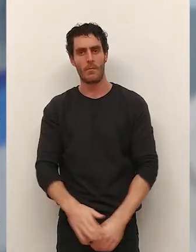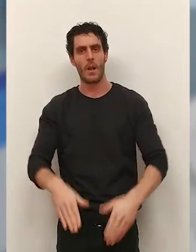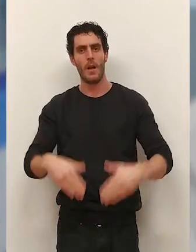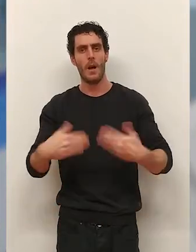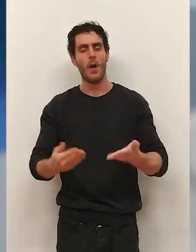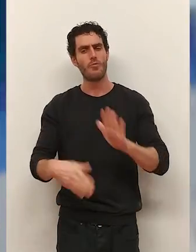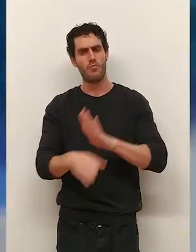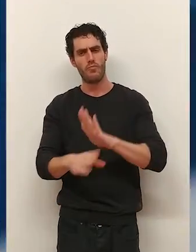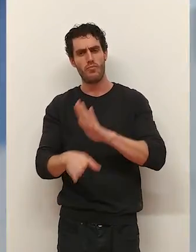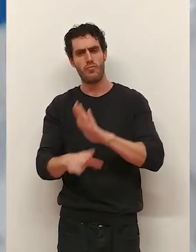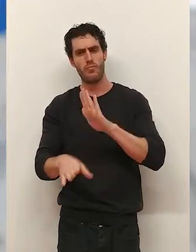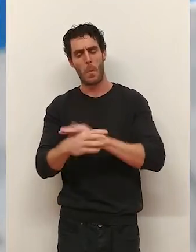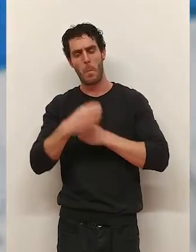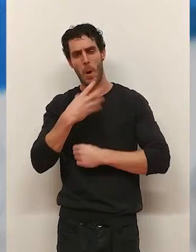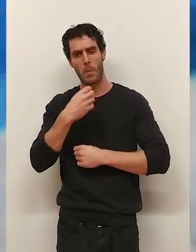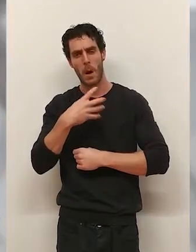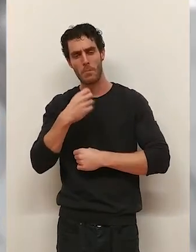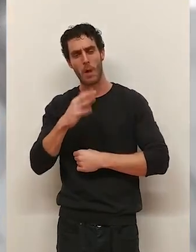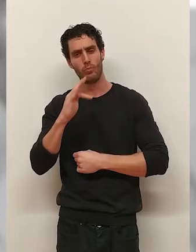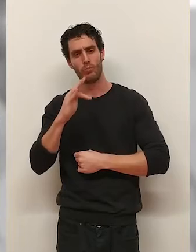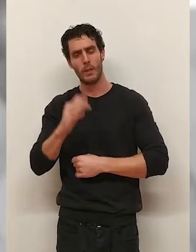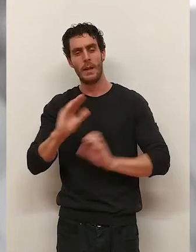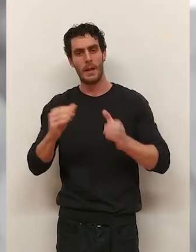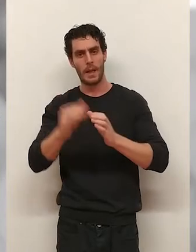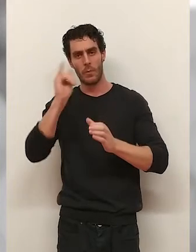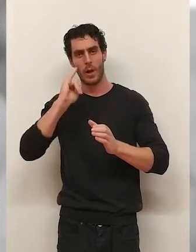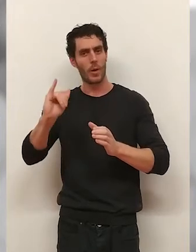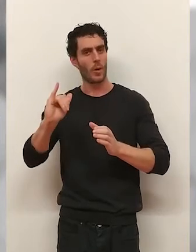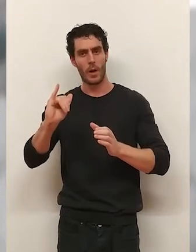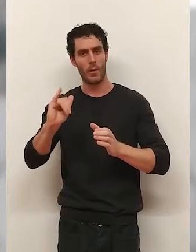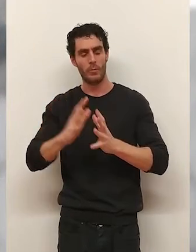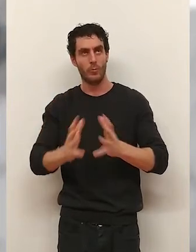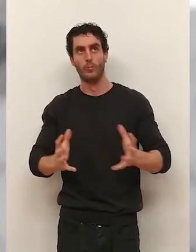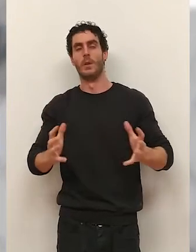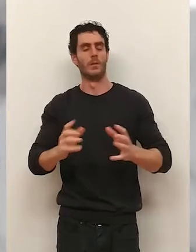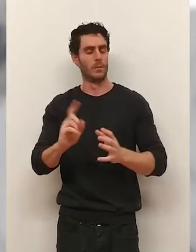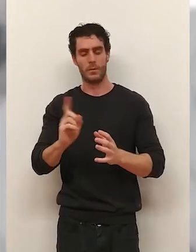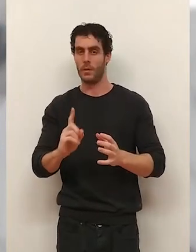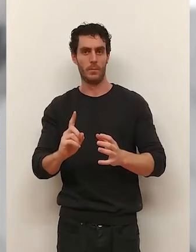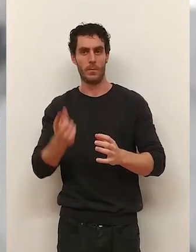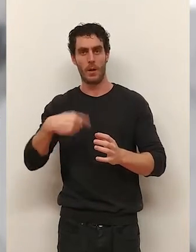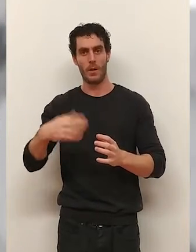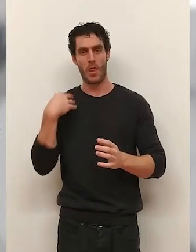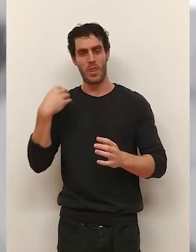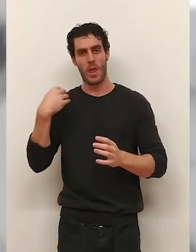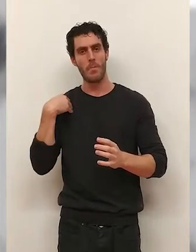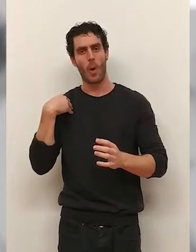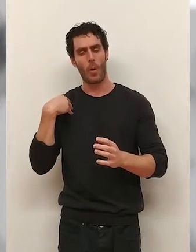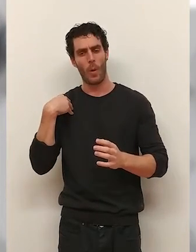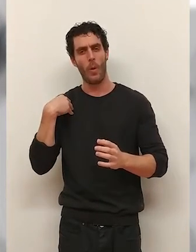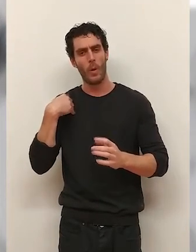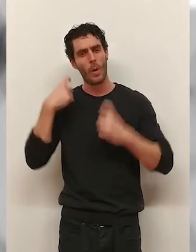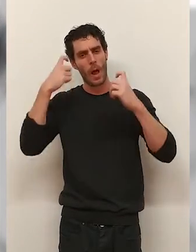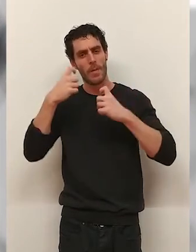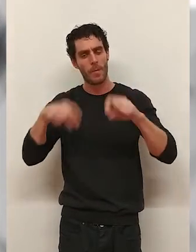A pesar de esta buena racha de resultados que le acompaña en el equipo riojano no se ha instalado la euforia. Los de Velasco vienen de ganar al colista haciendo